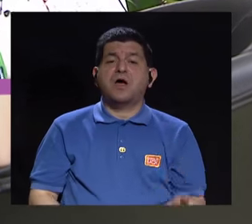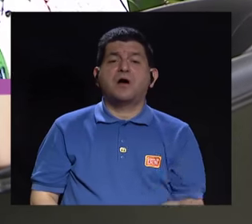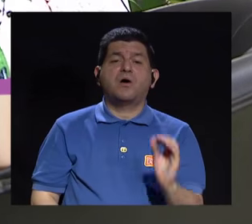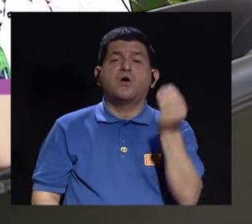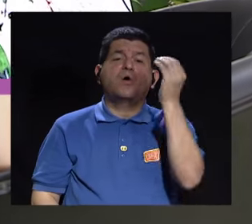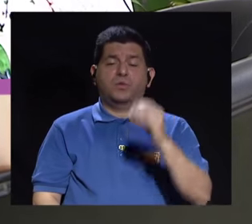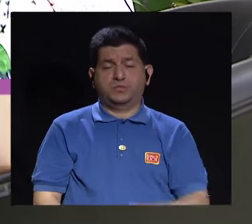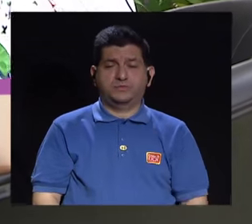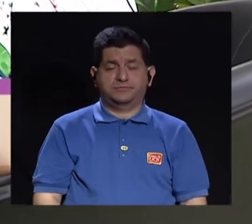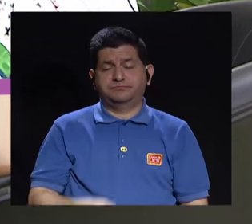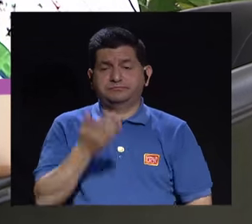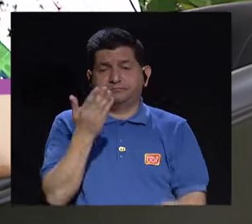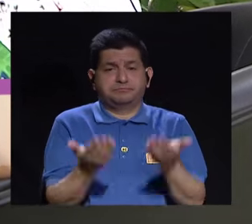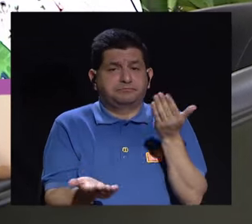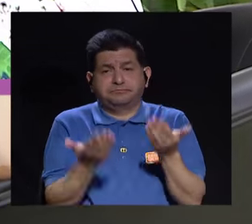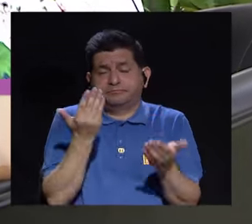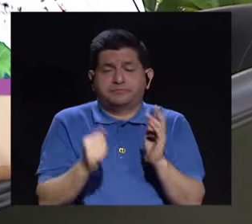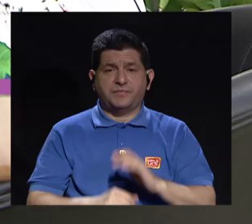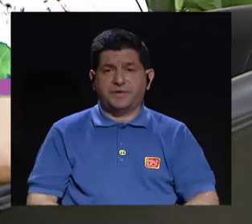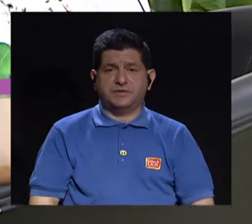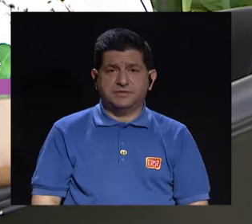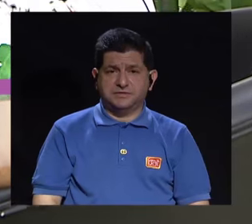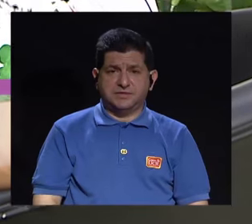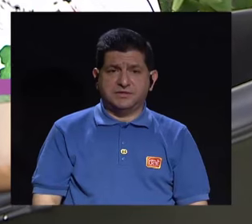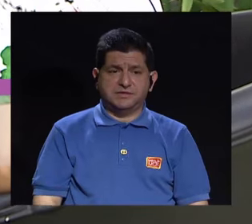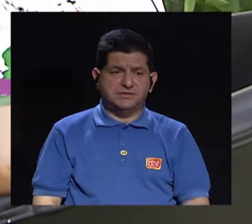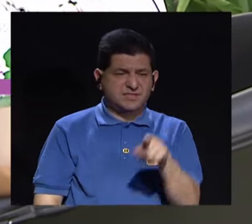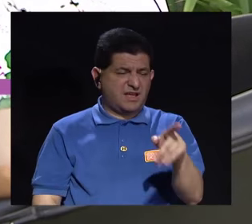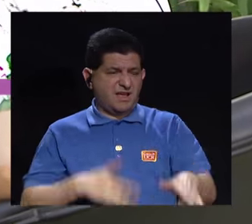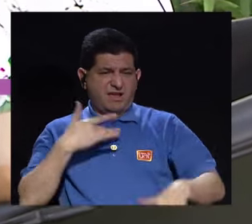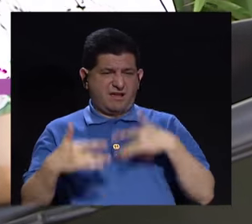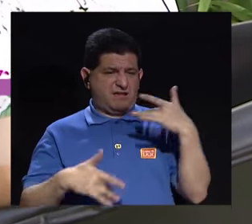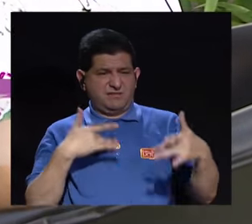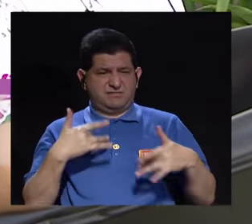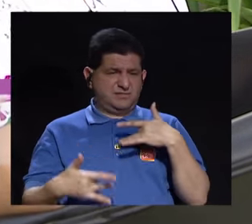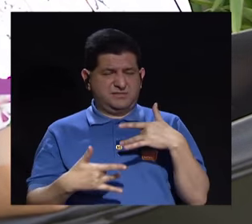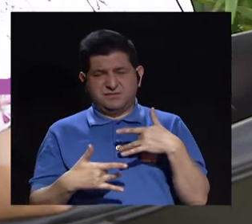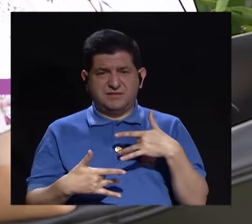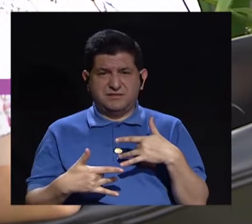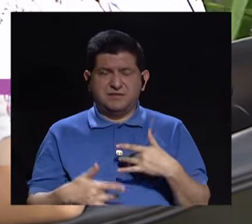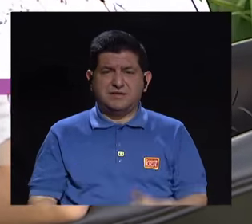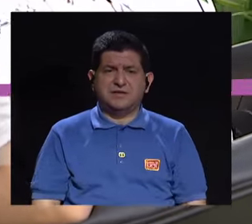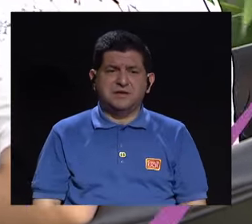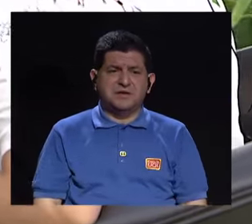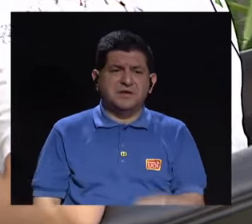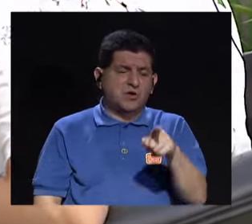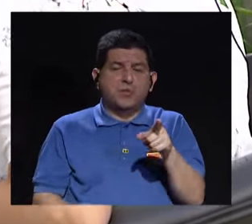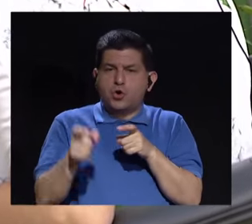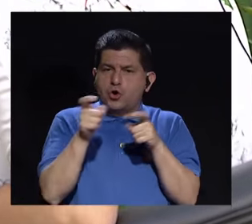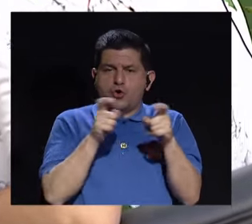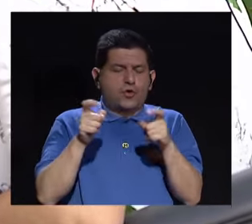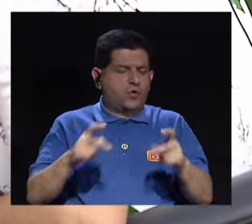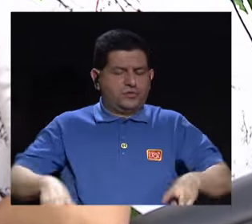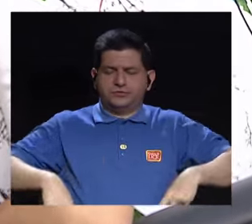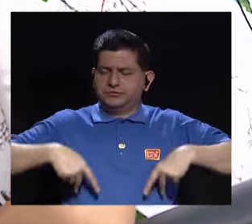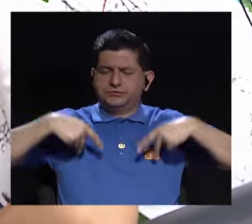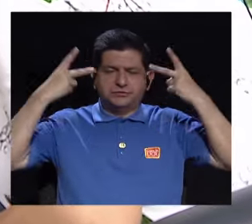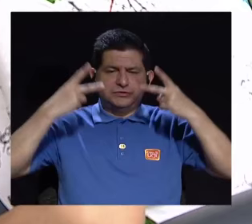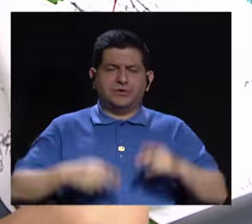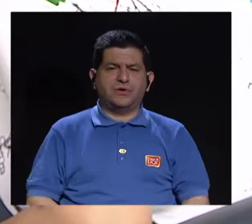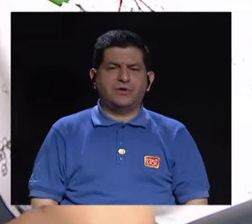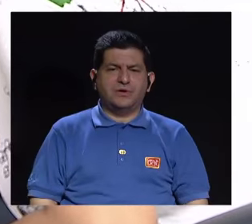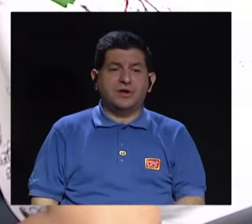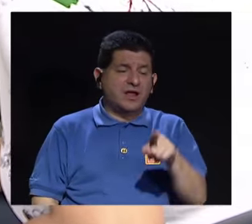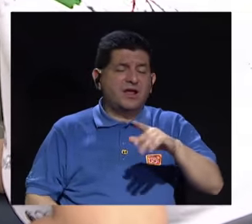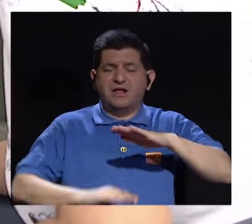un adolescente que está como, digamos que él siente, el adolescente siente, ¿no? Que pierde como el control de su vida, como que